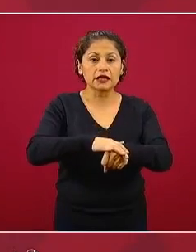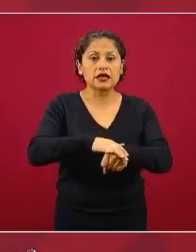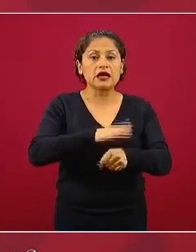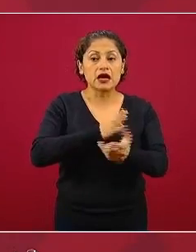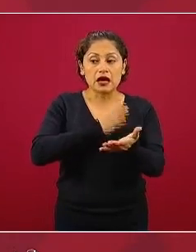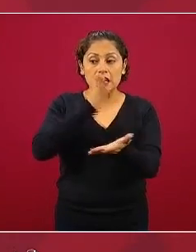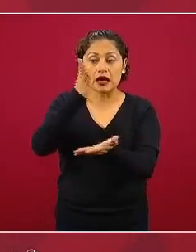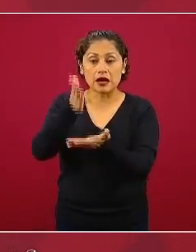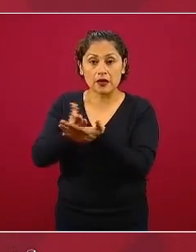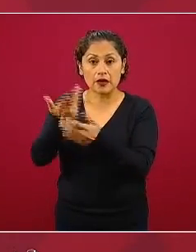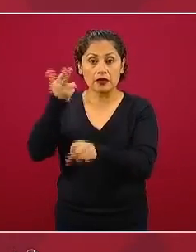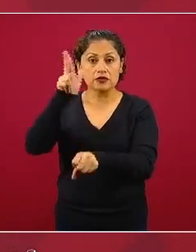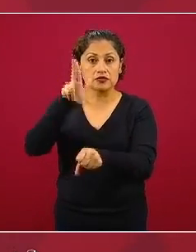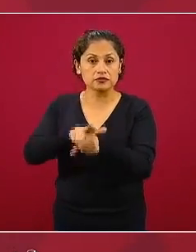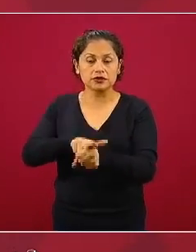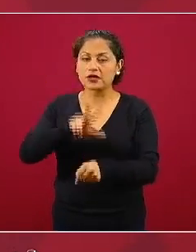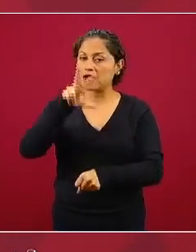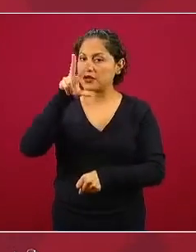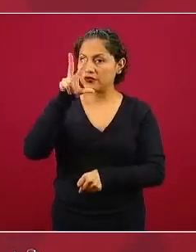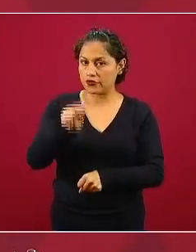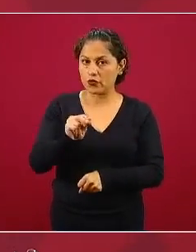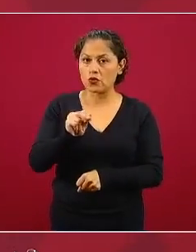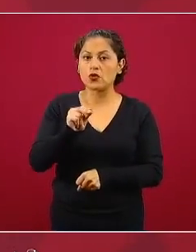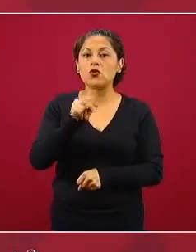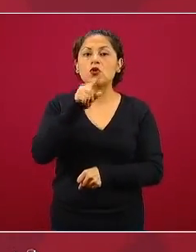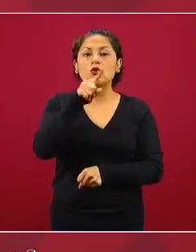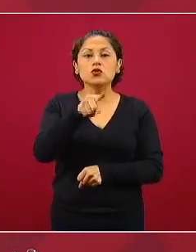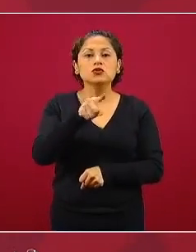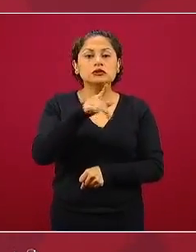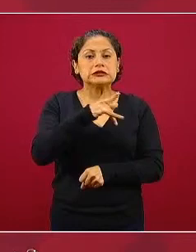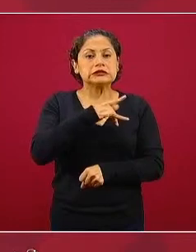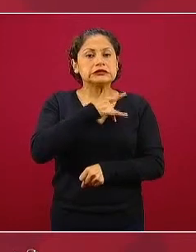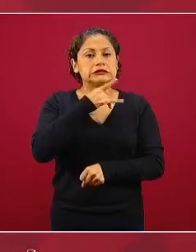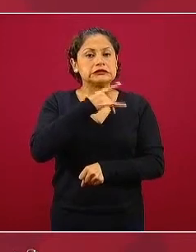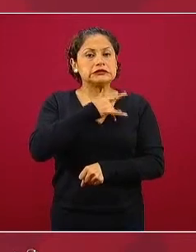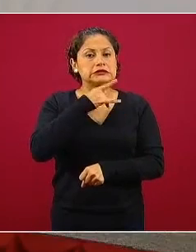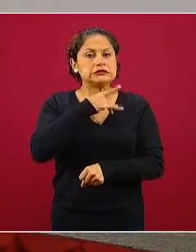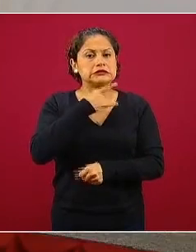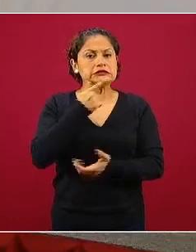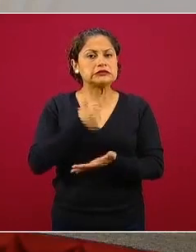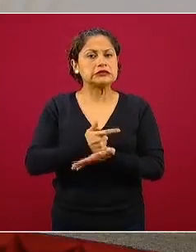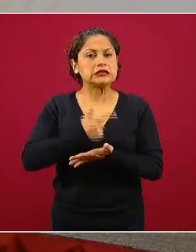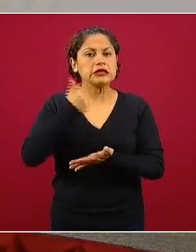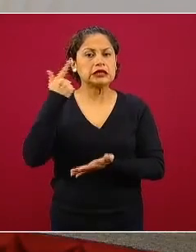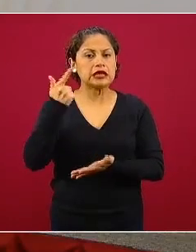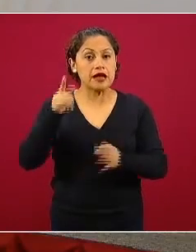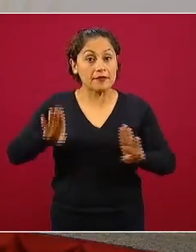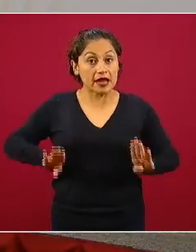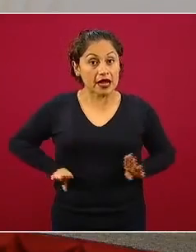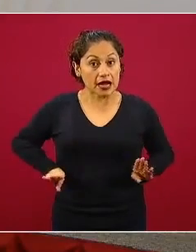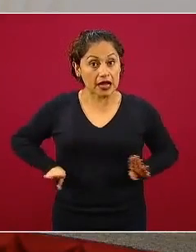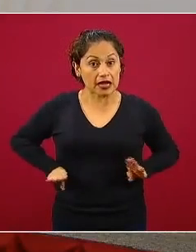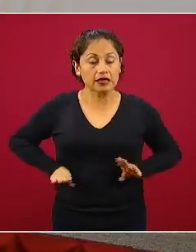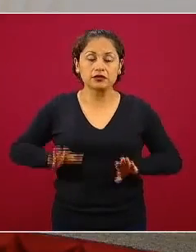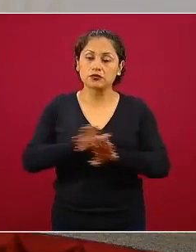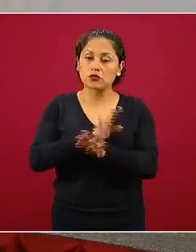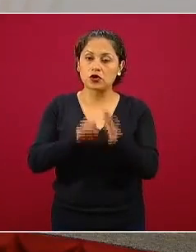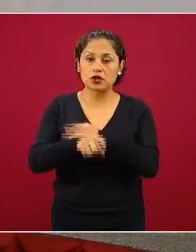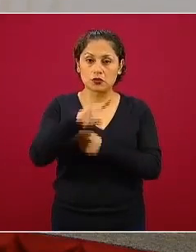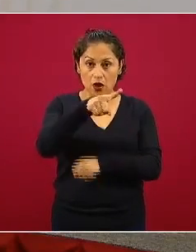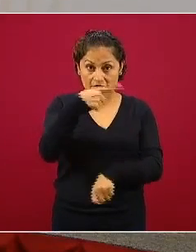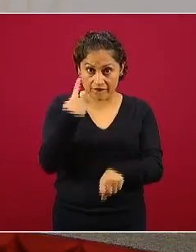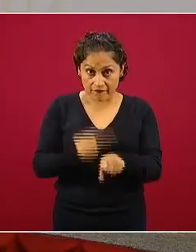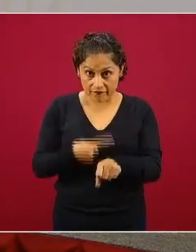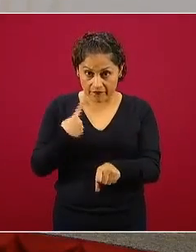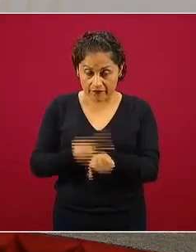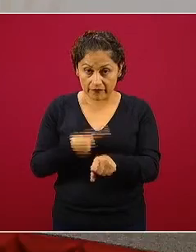probabilidades altas de complicarse eso que resulta que personas con infección respiratoria aguda leve no